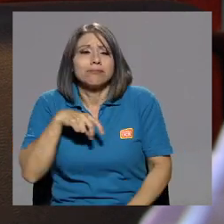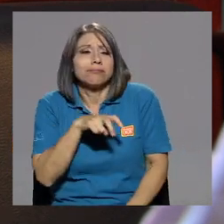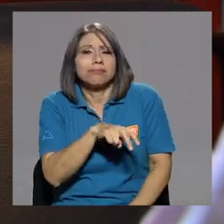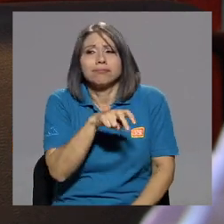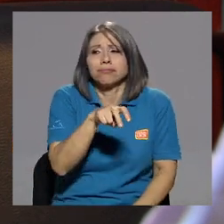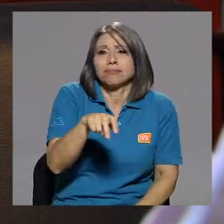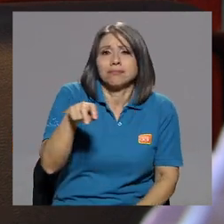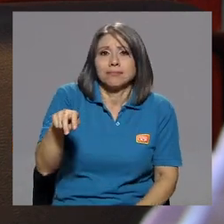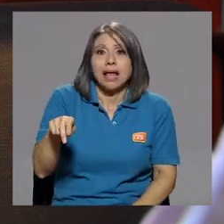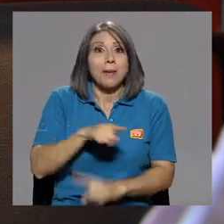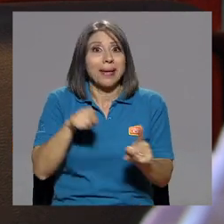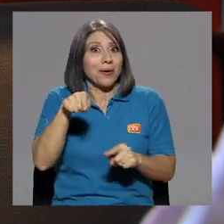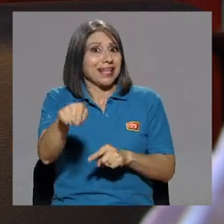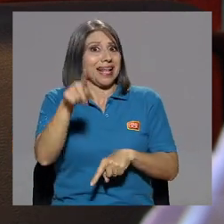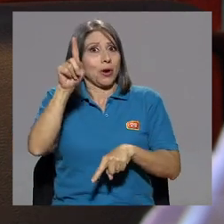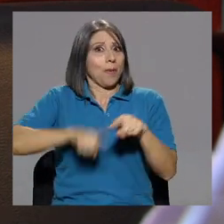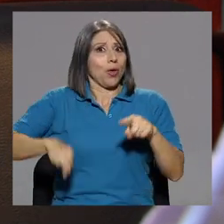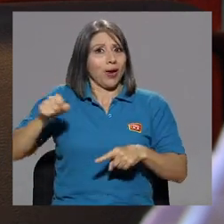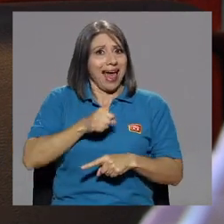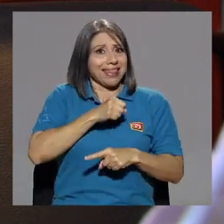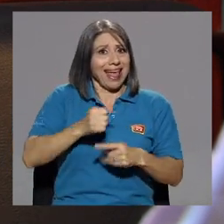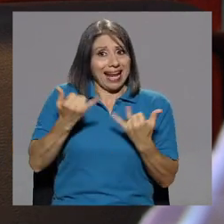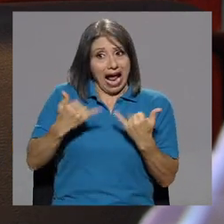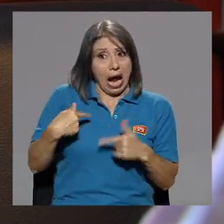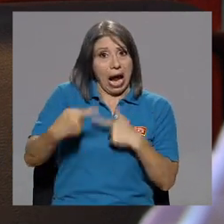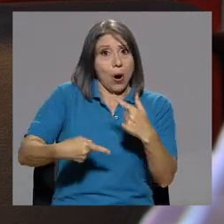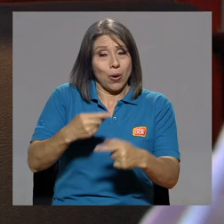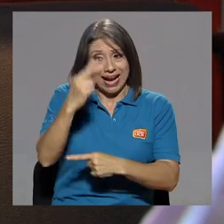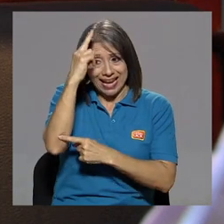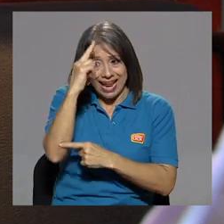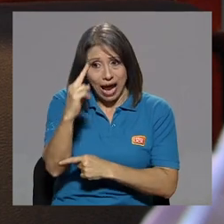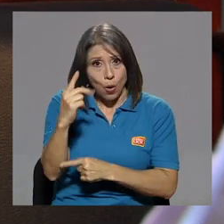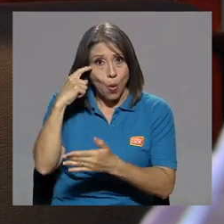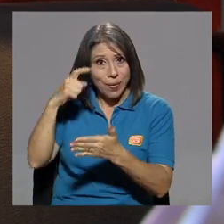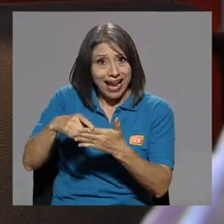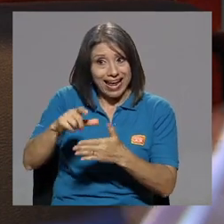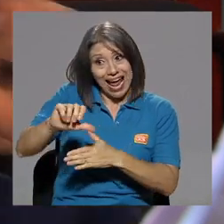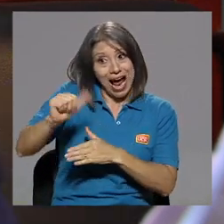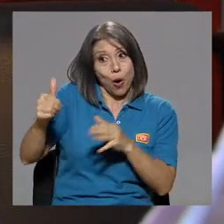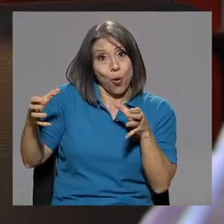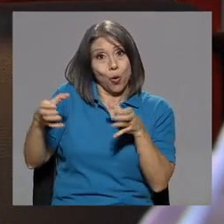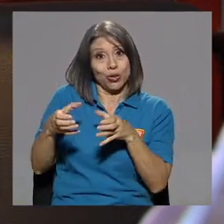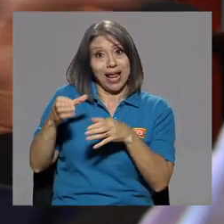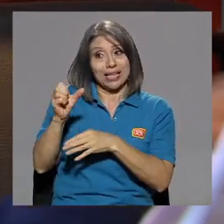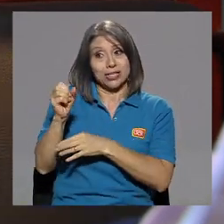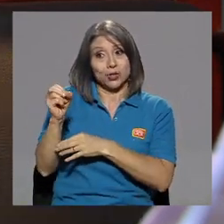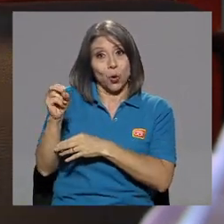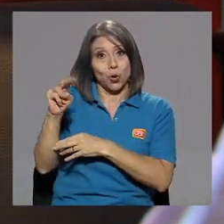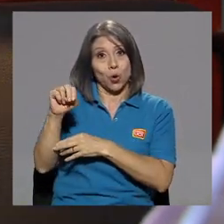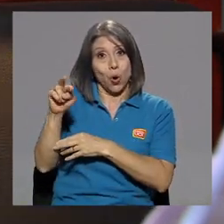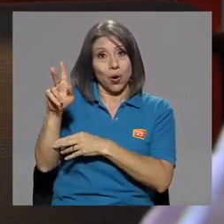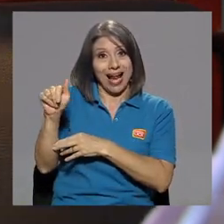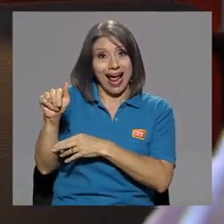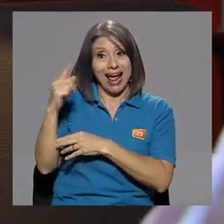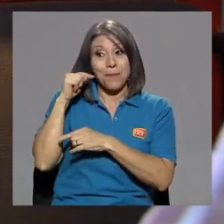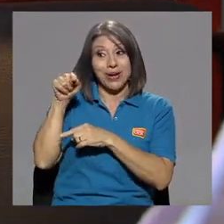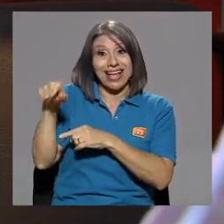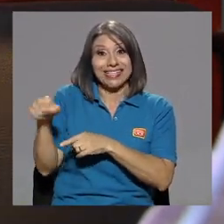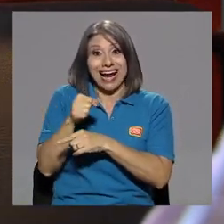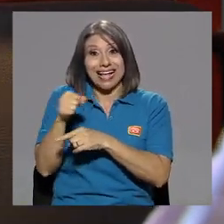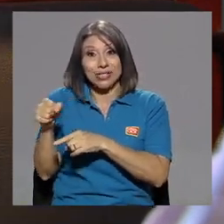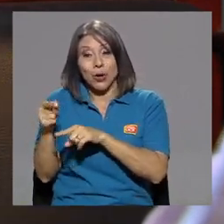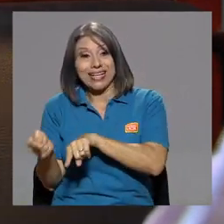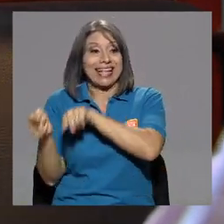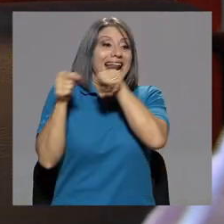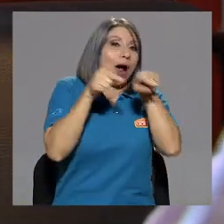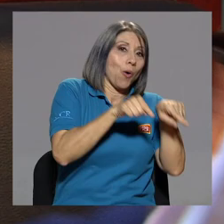puedo cantar ahora que le hago el homenaje a la otra sonora. Porque Urge es de la sonora, que estuvo